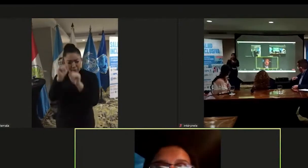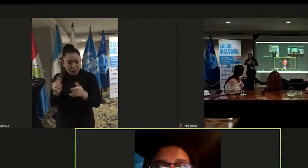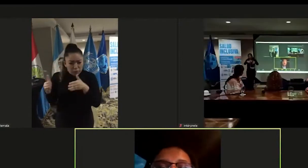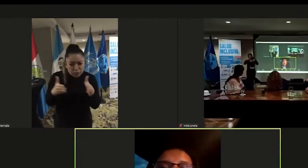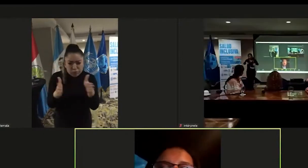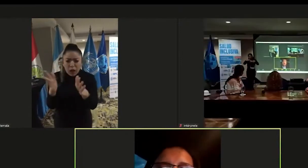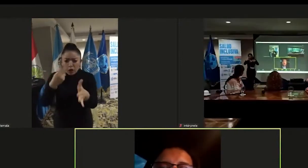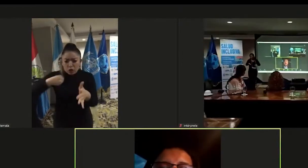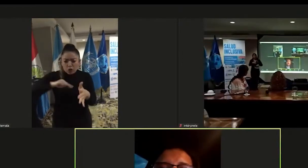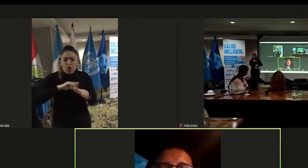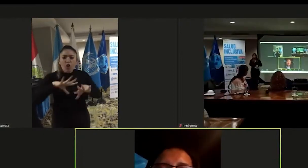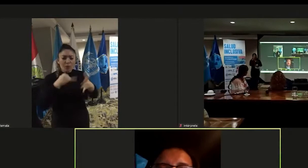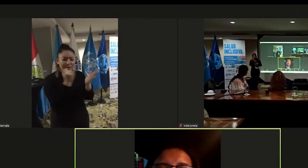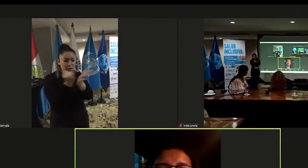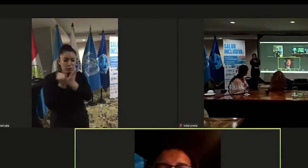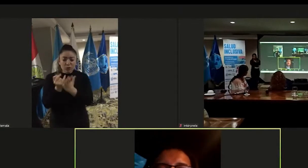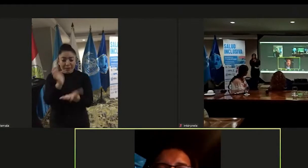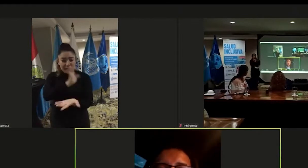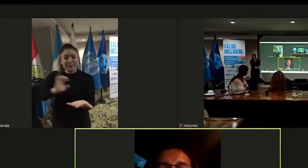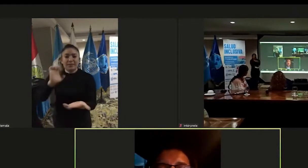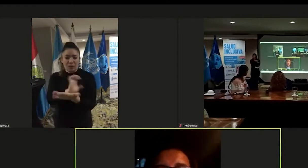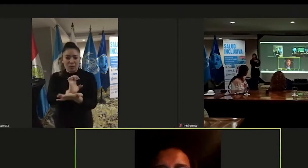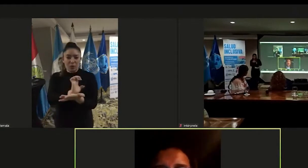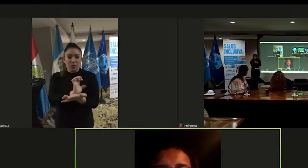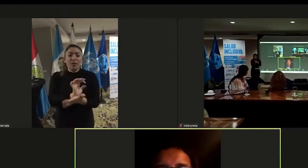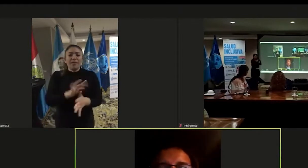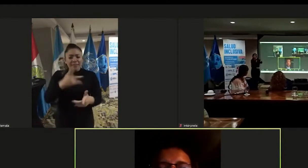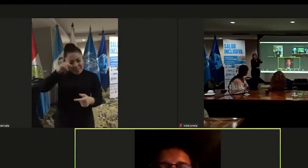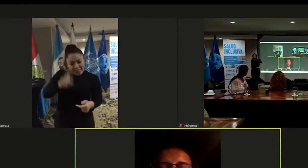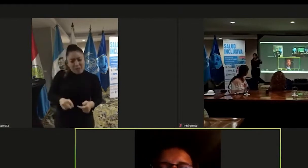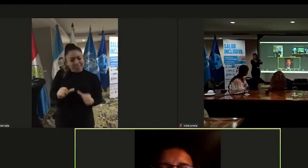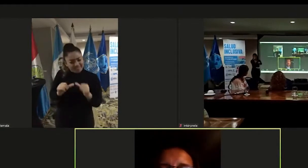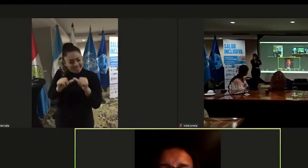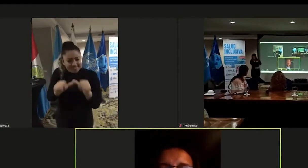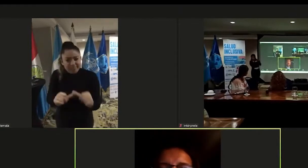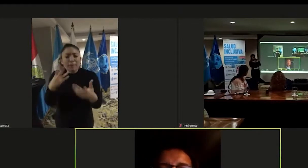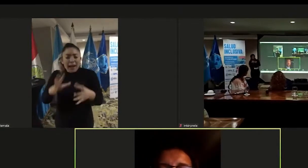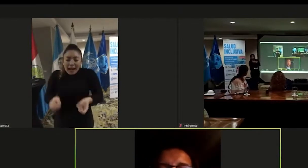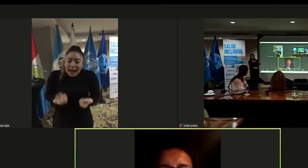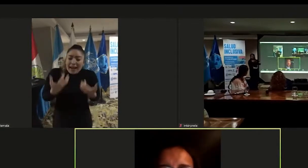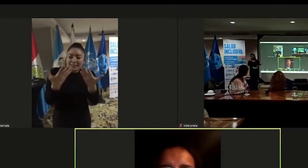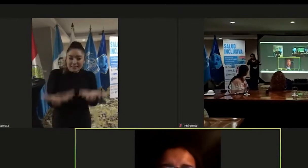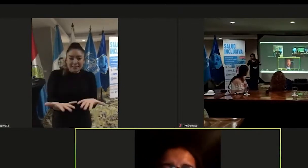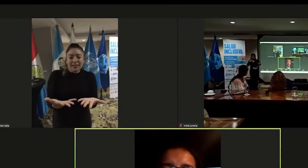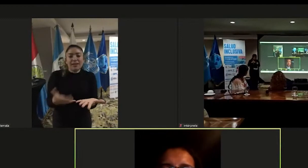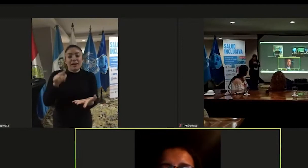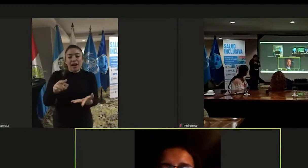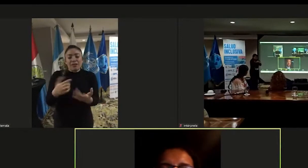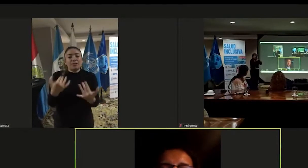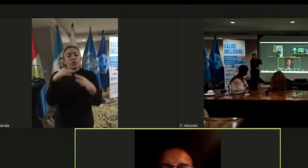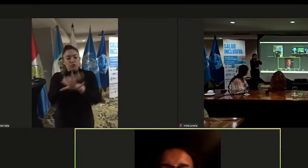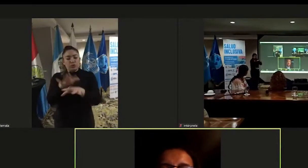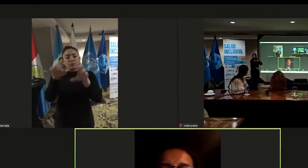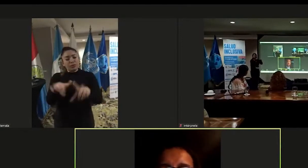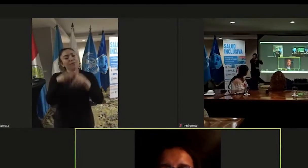nosotros como instituciones del Estado que debemos de seguir para garantizar la inclusión de las personas